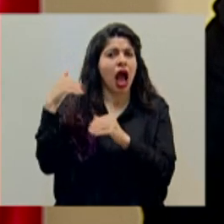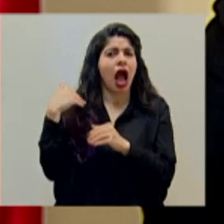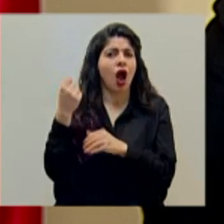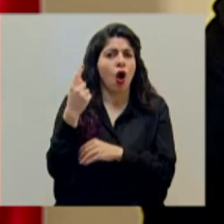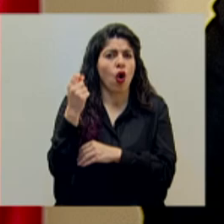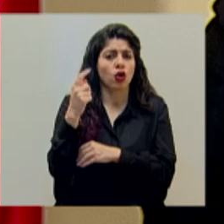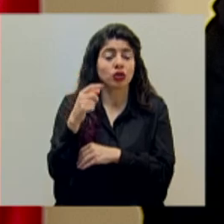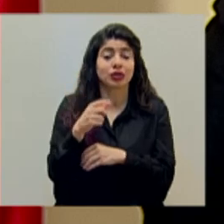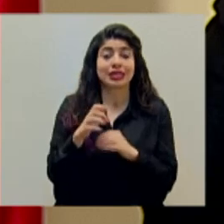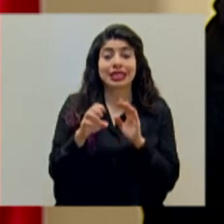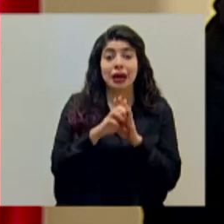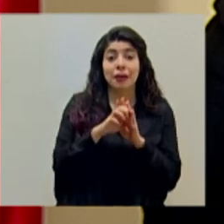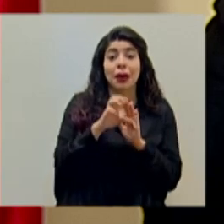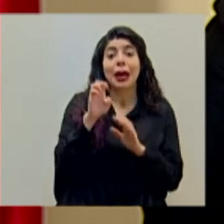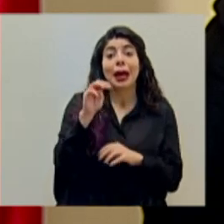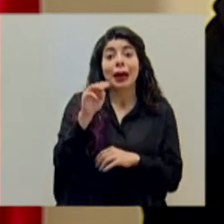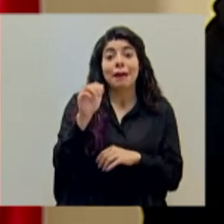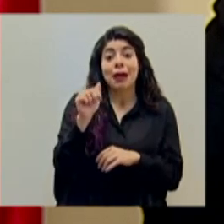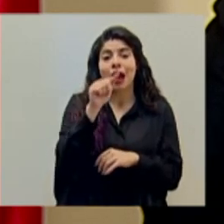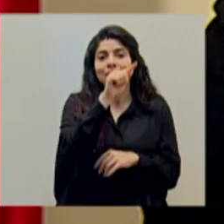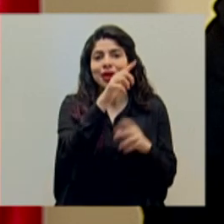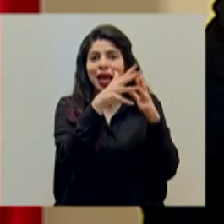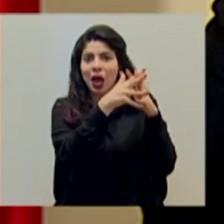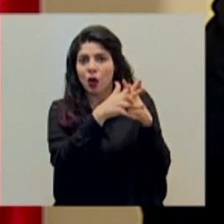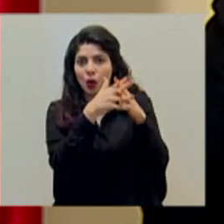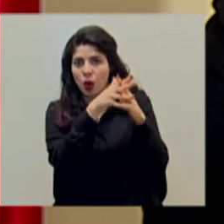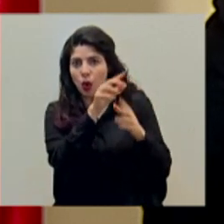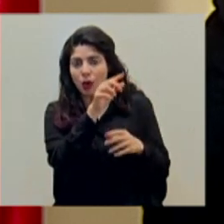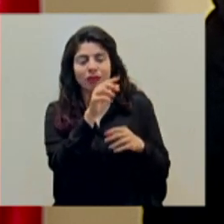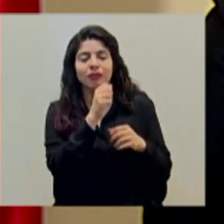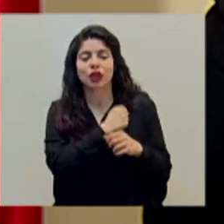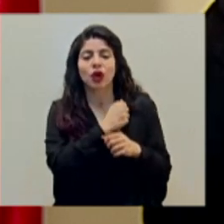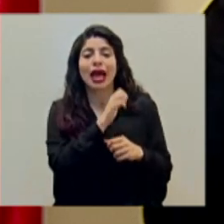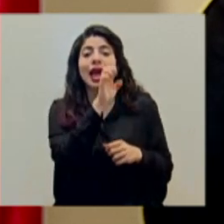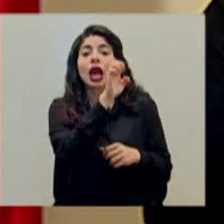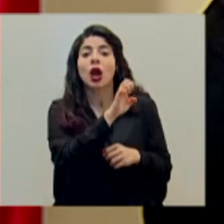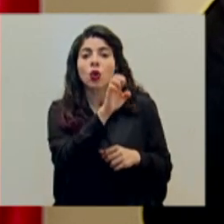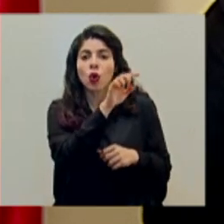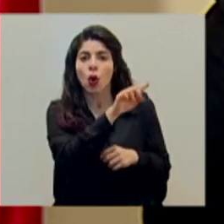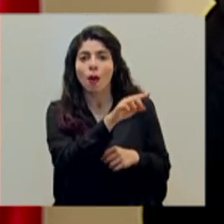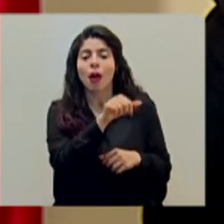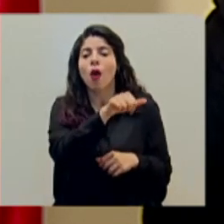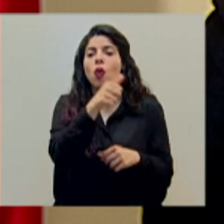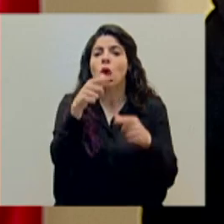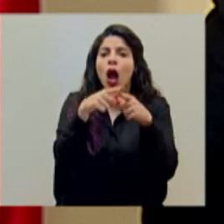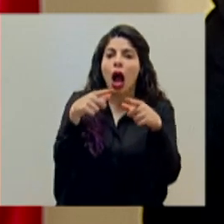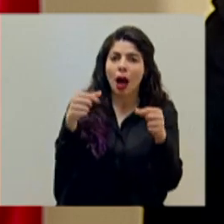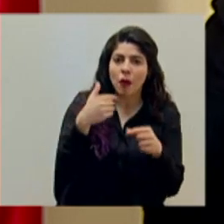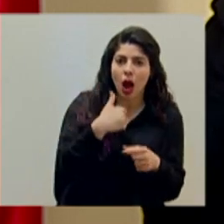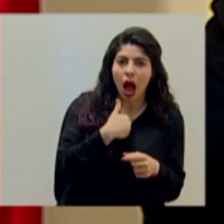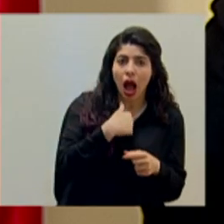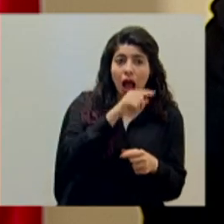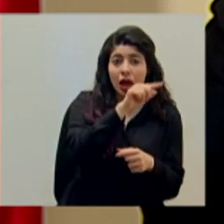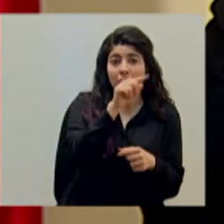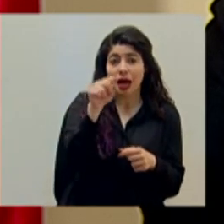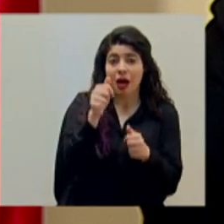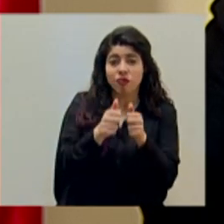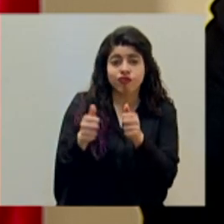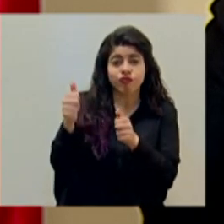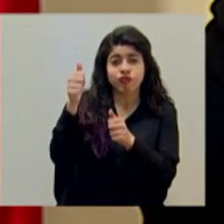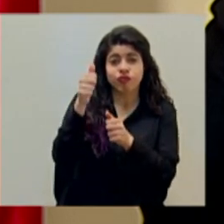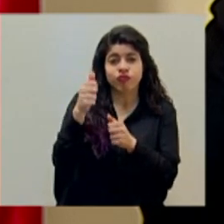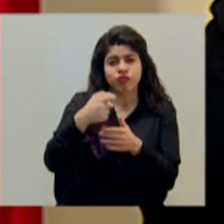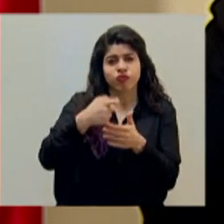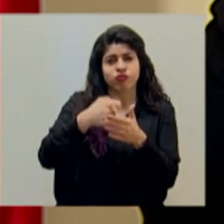obviamente, si por ejemplo la EMA en Europa o la de otros países, la japonesa, también son agencias estrictas que pueden